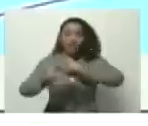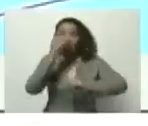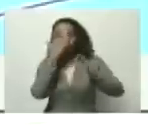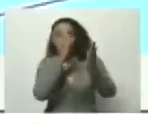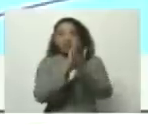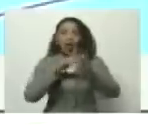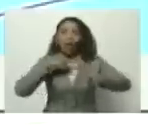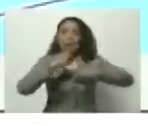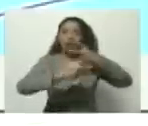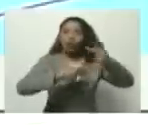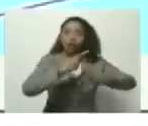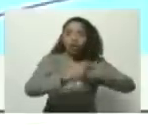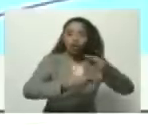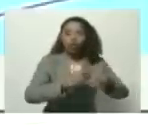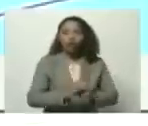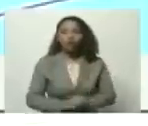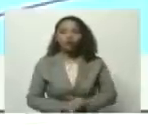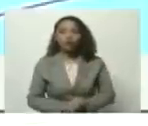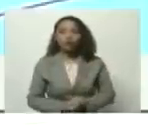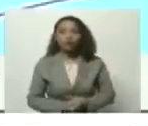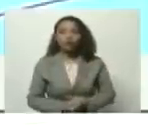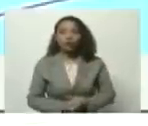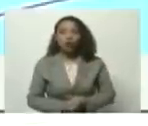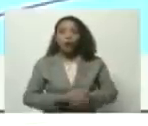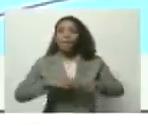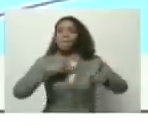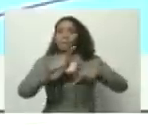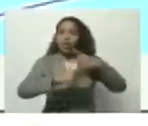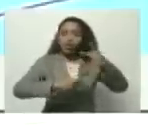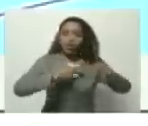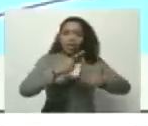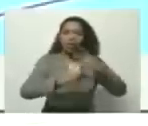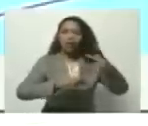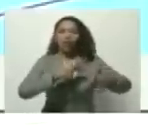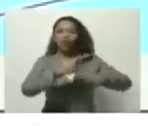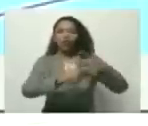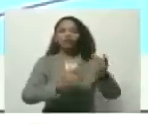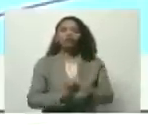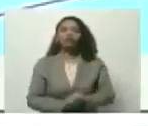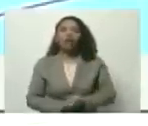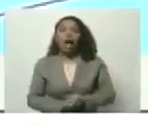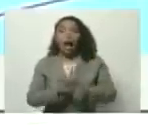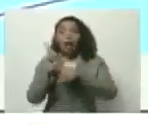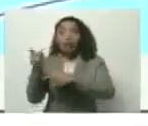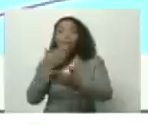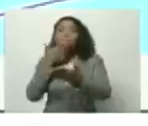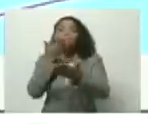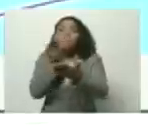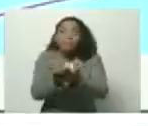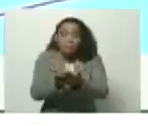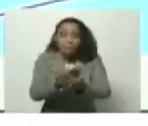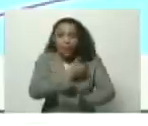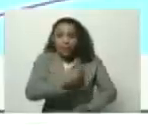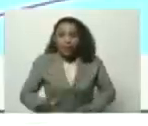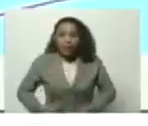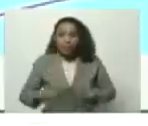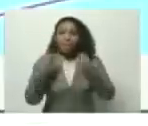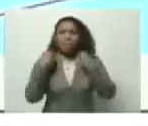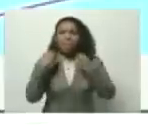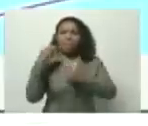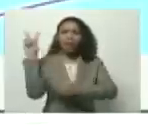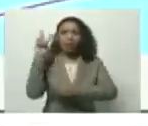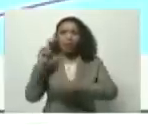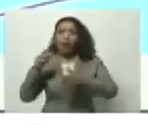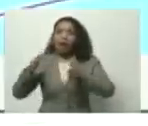de los procesos productivos. Procesos productivos. Así lo ha pedido el presidente para que Venezuela siga por la